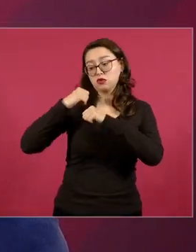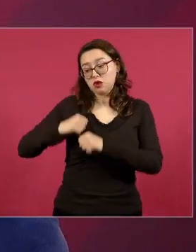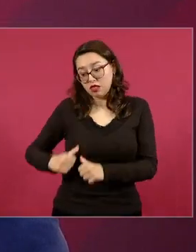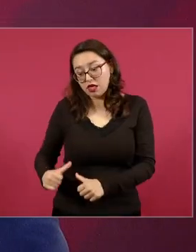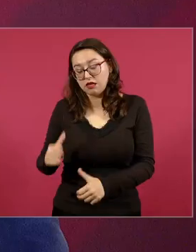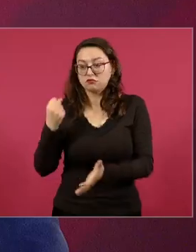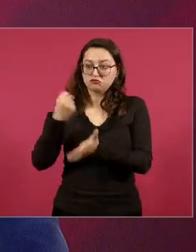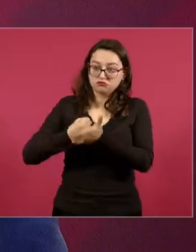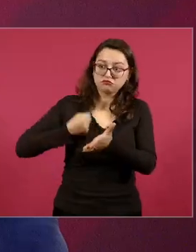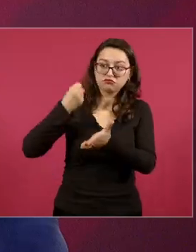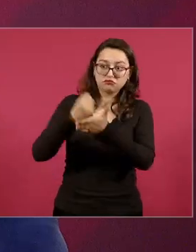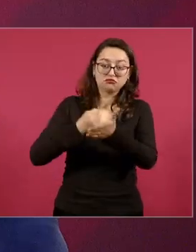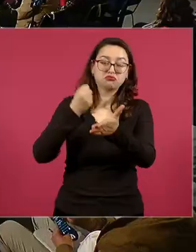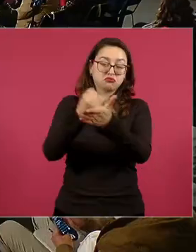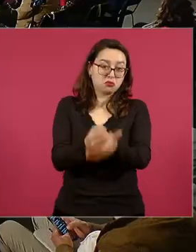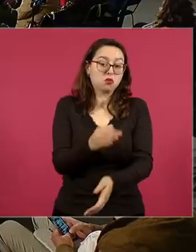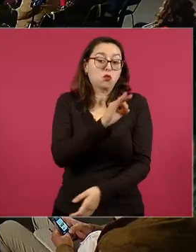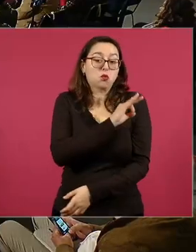dicen